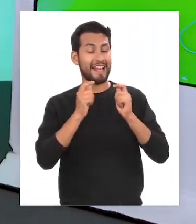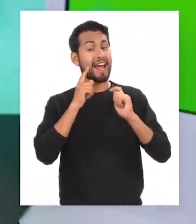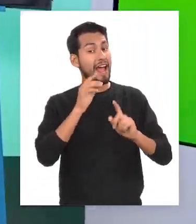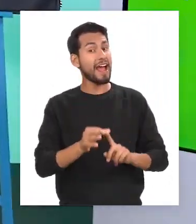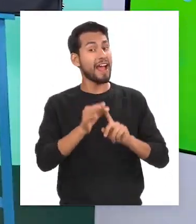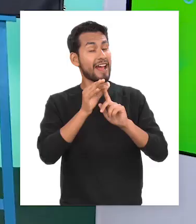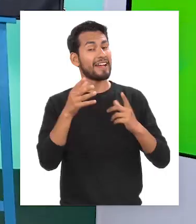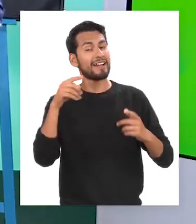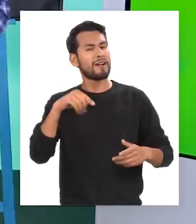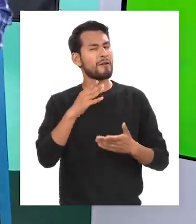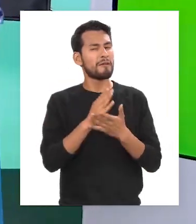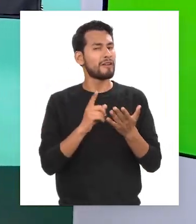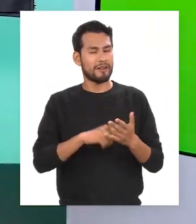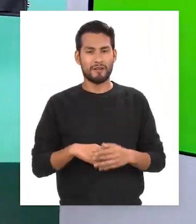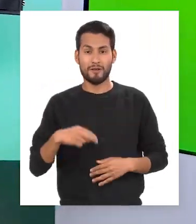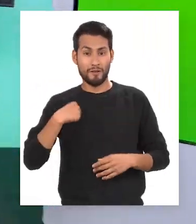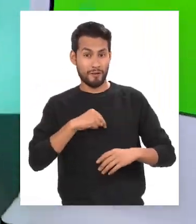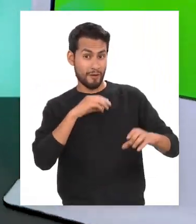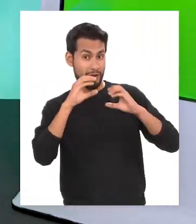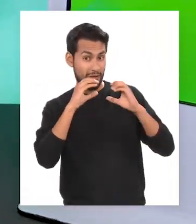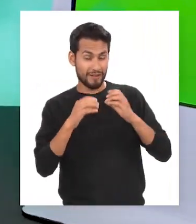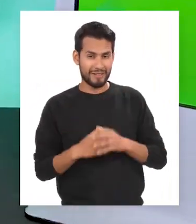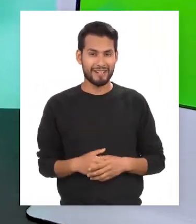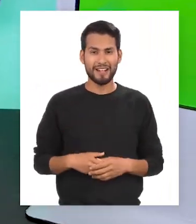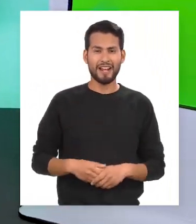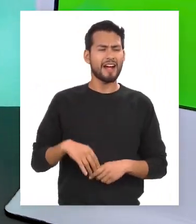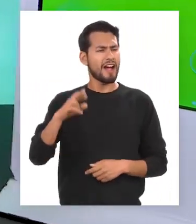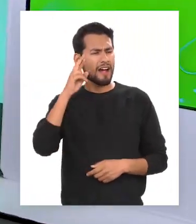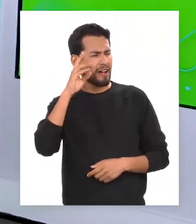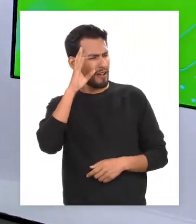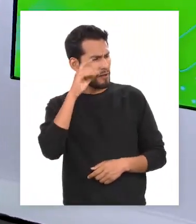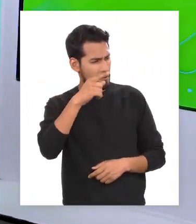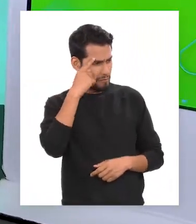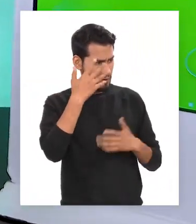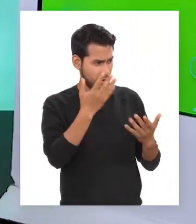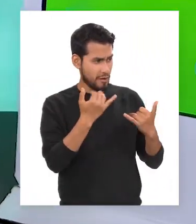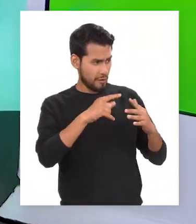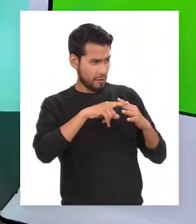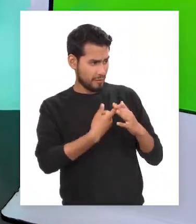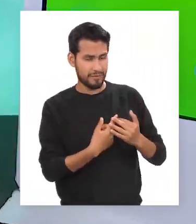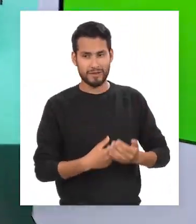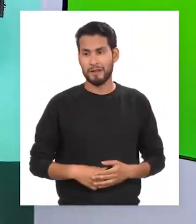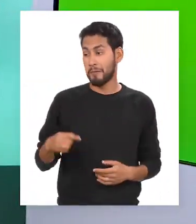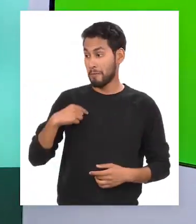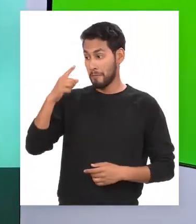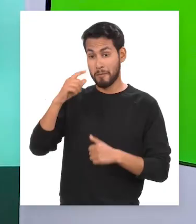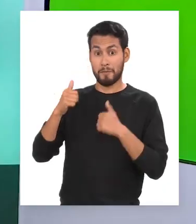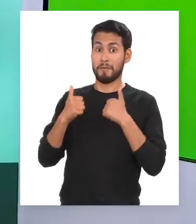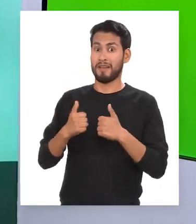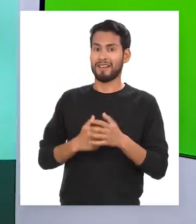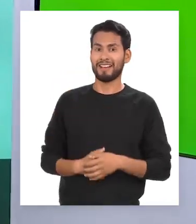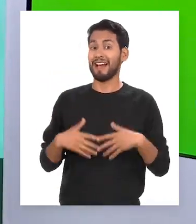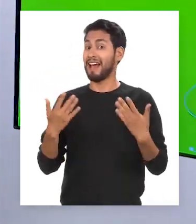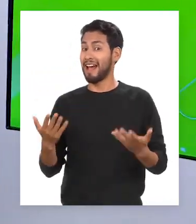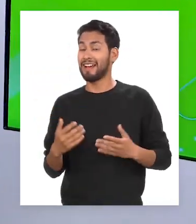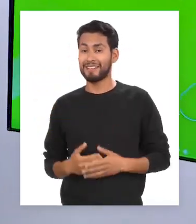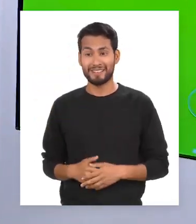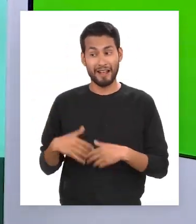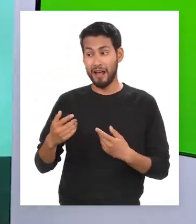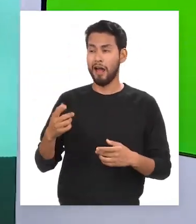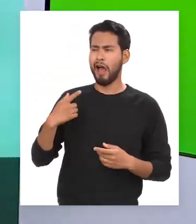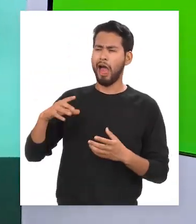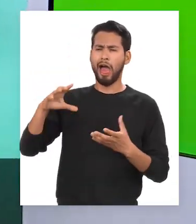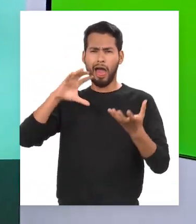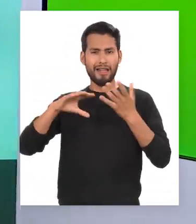especial en nuestro segmento Nos Comunicamos. Rafael, ¿qué te parece si empezamos de una vez? Me parece perfecto. Así que sin más